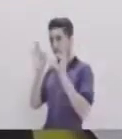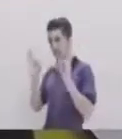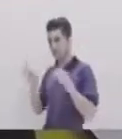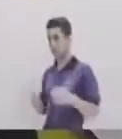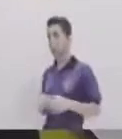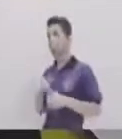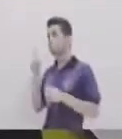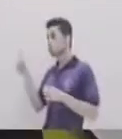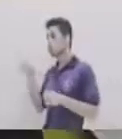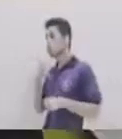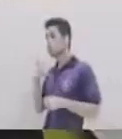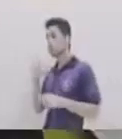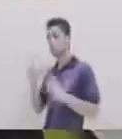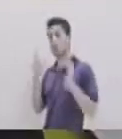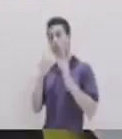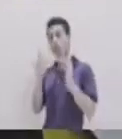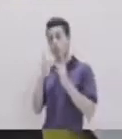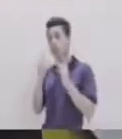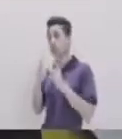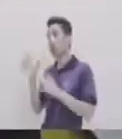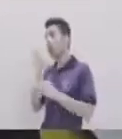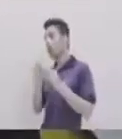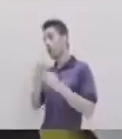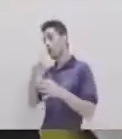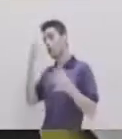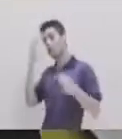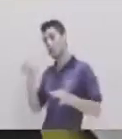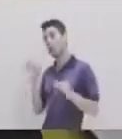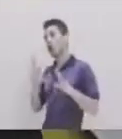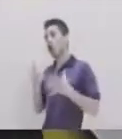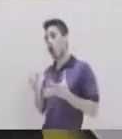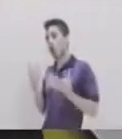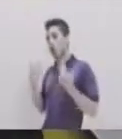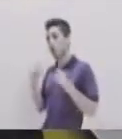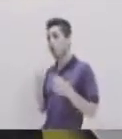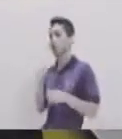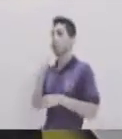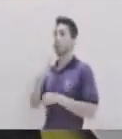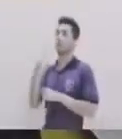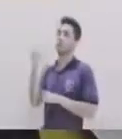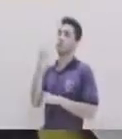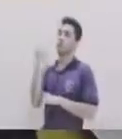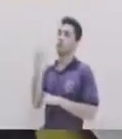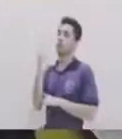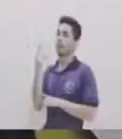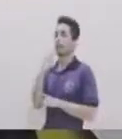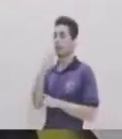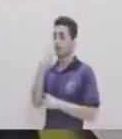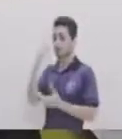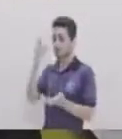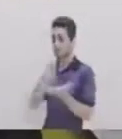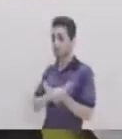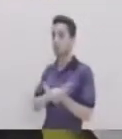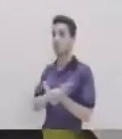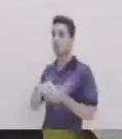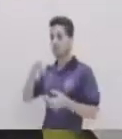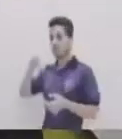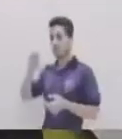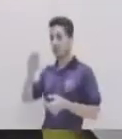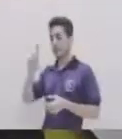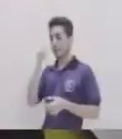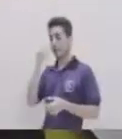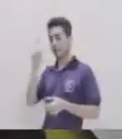Ya que tienes Alguien Un contacto O has decidido Cómo vas a despachar Es muy importante Que confirmes Los